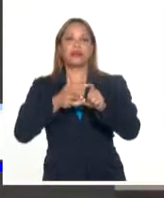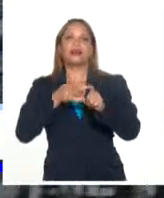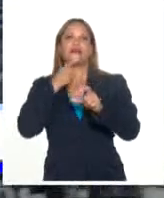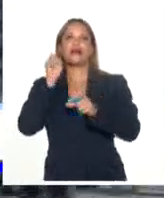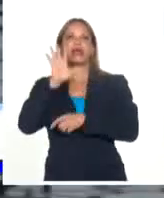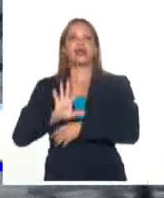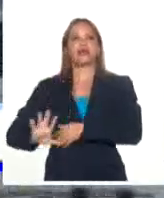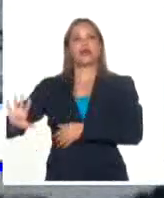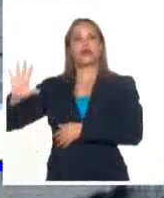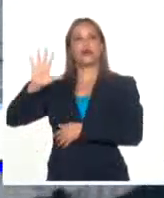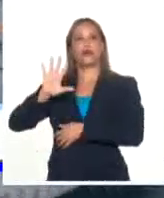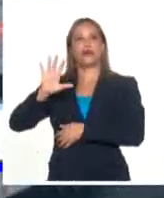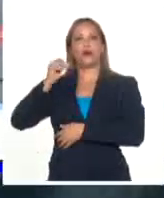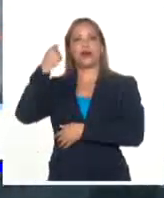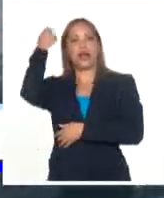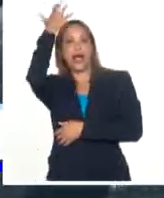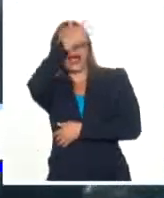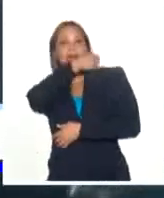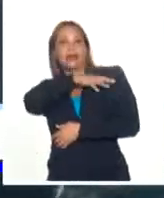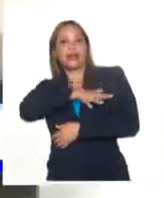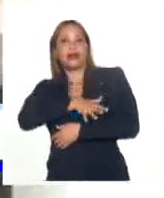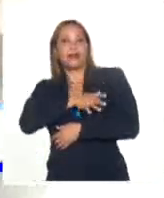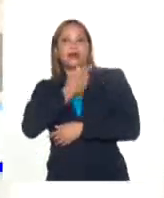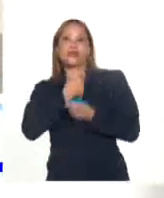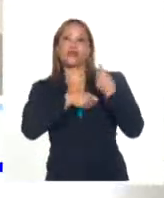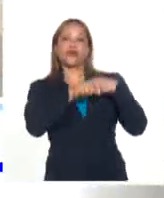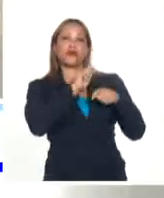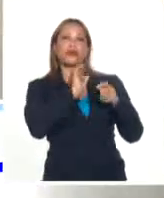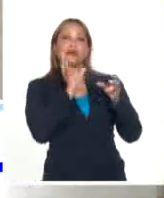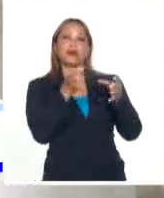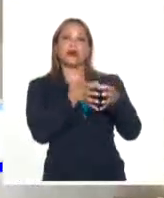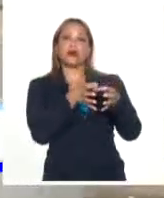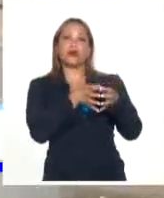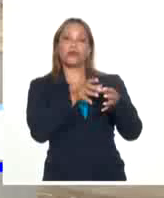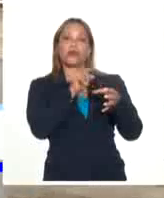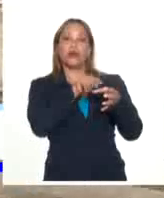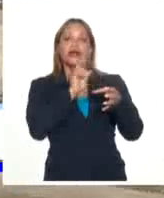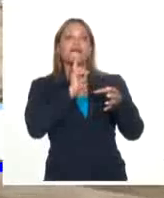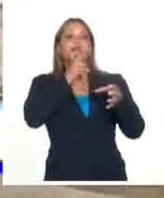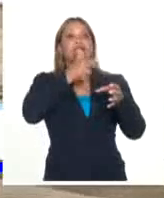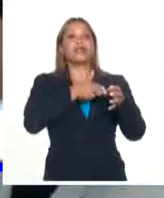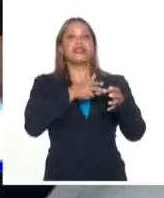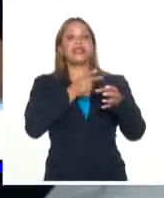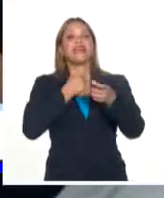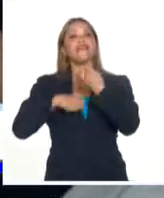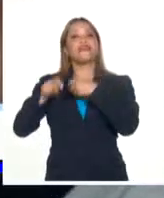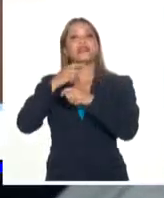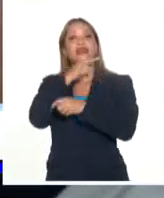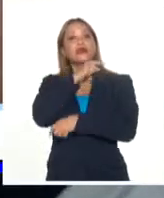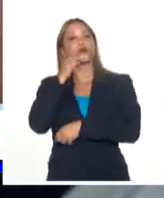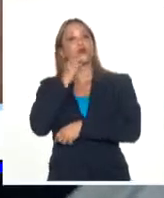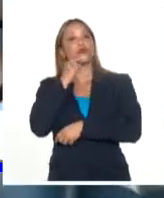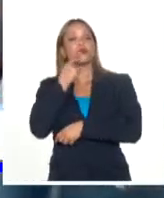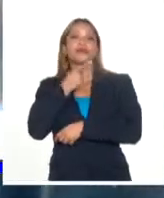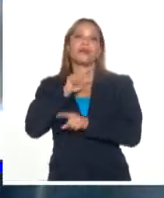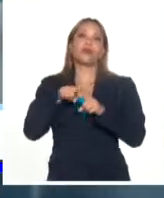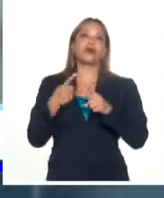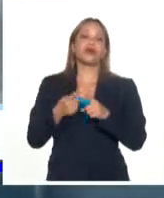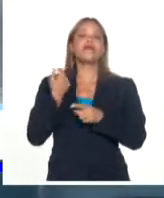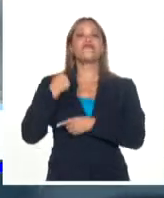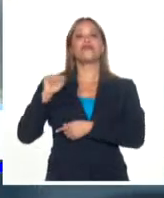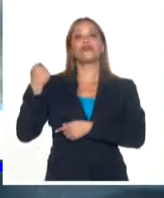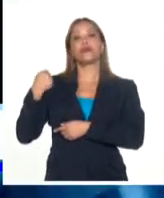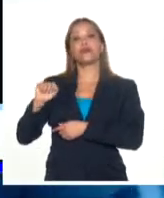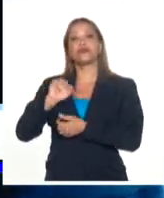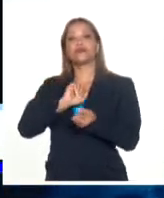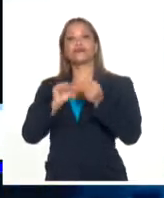Sin embargo, Arabia Saudita no revende al bloque comunitario el mismo diésel que importa desde Rusia Porque esto supondría una violación